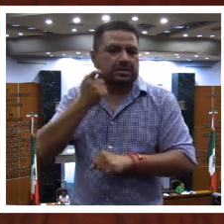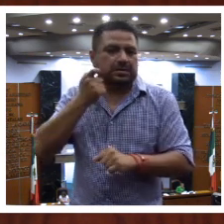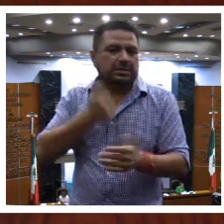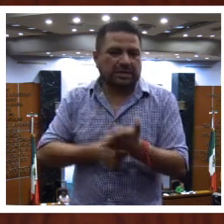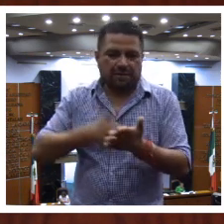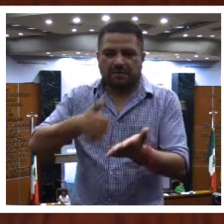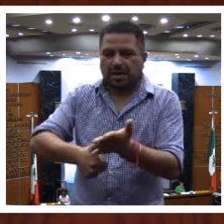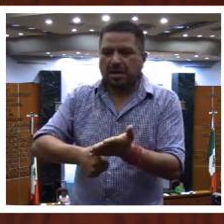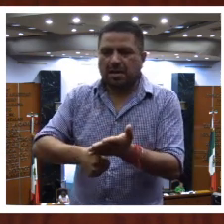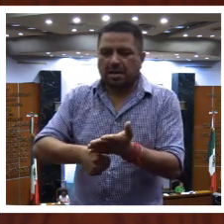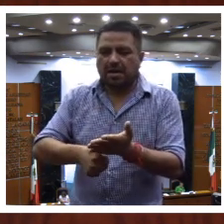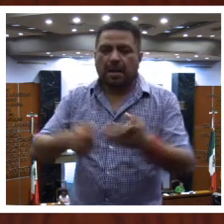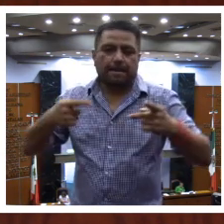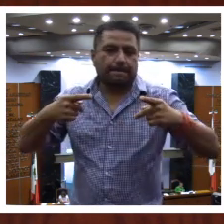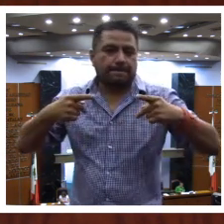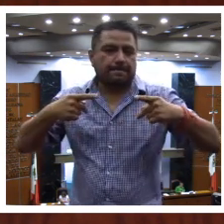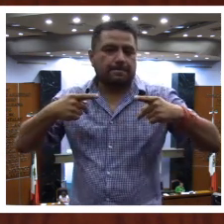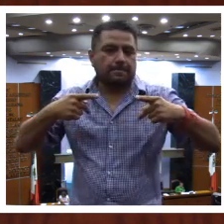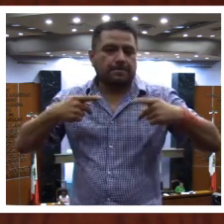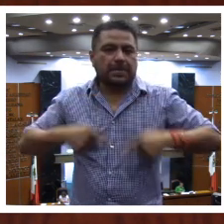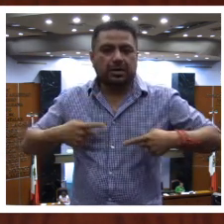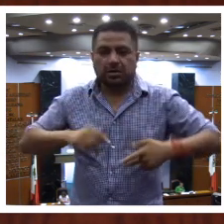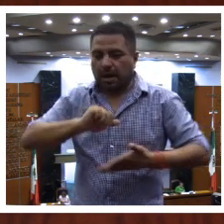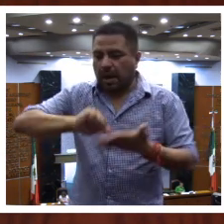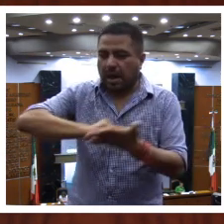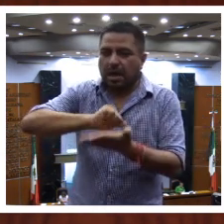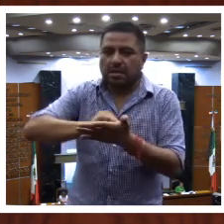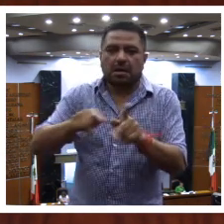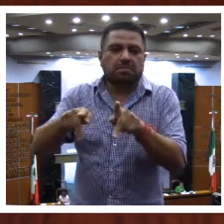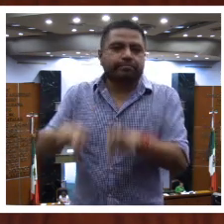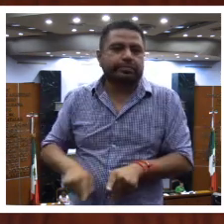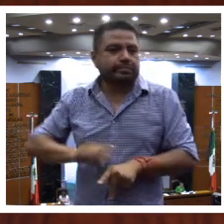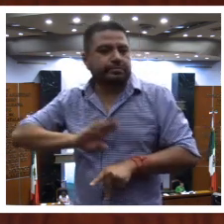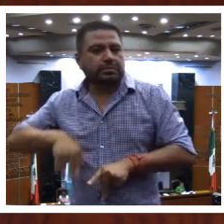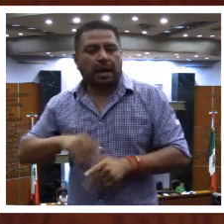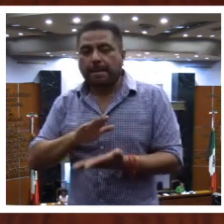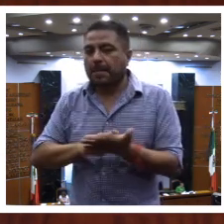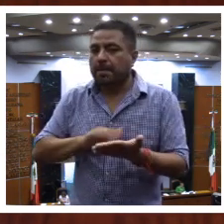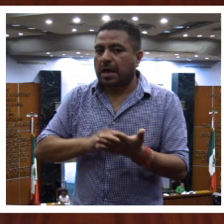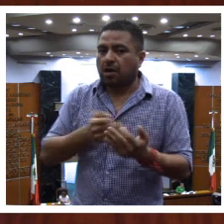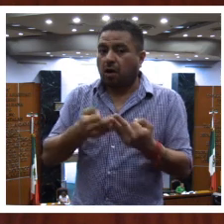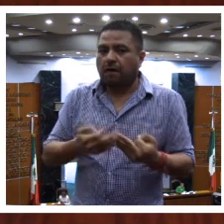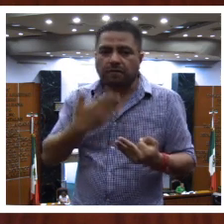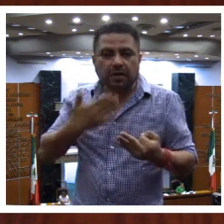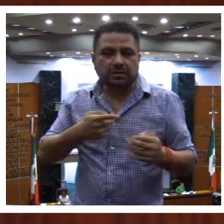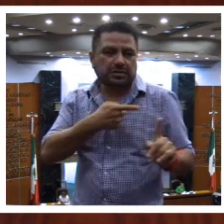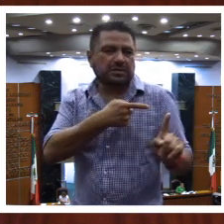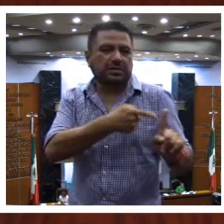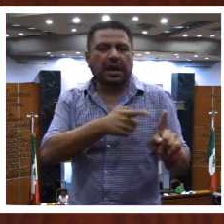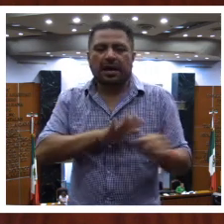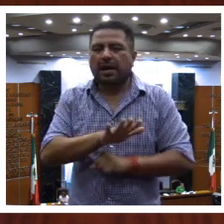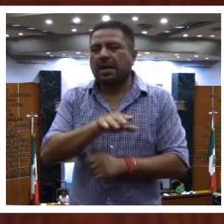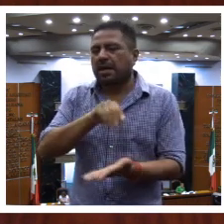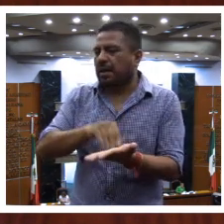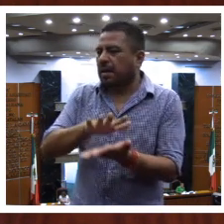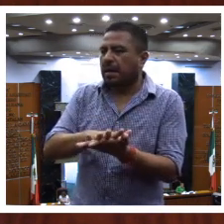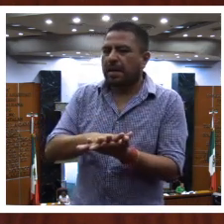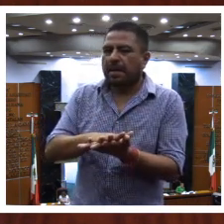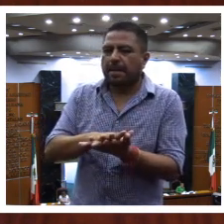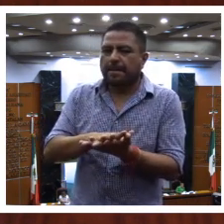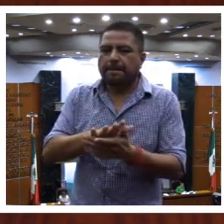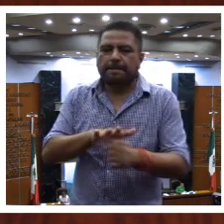civil de las personas. Las actas de defunción son documentos oficiales que registran